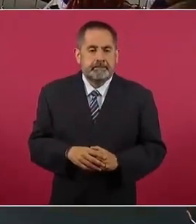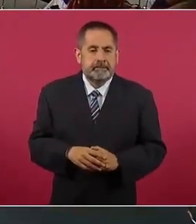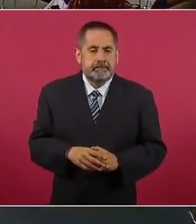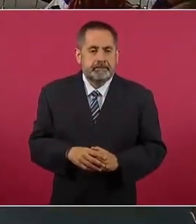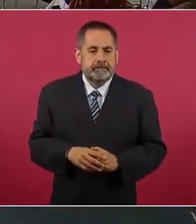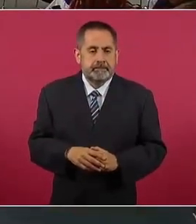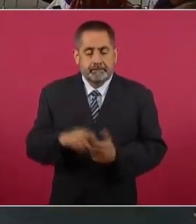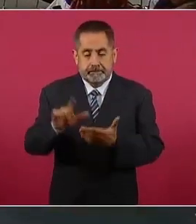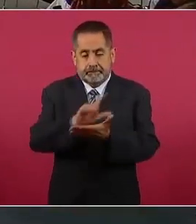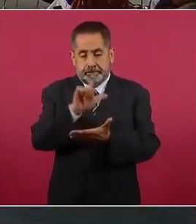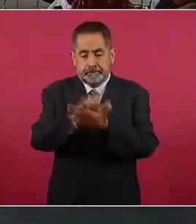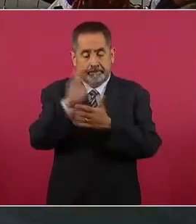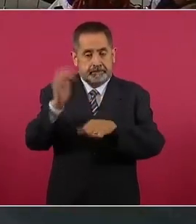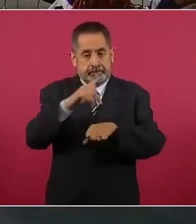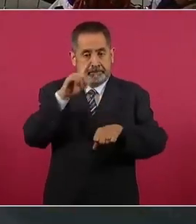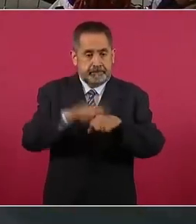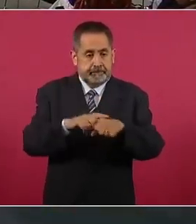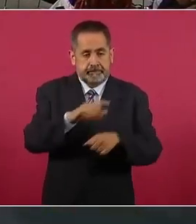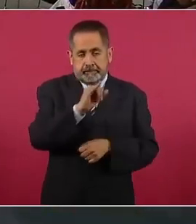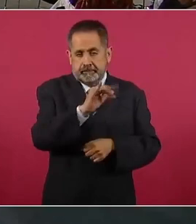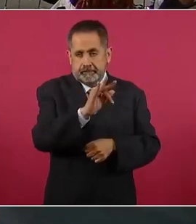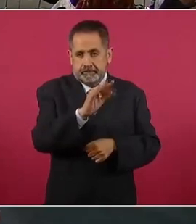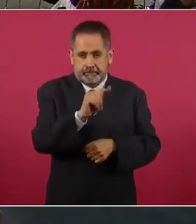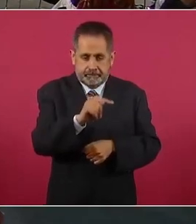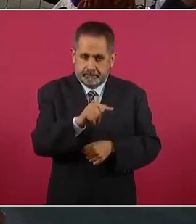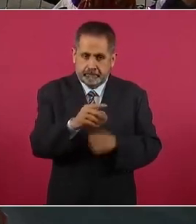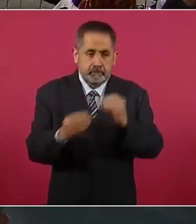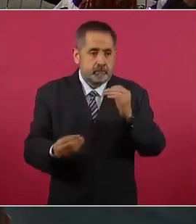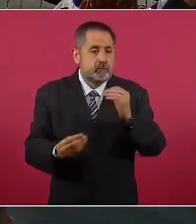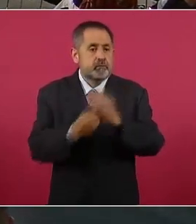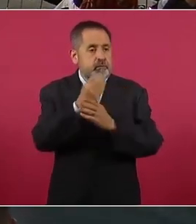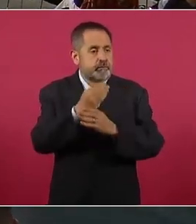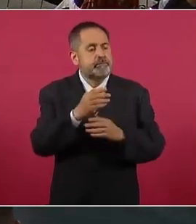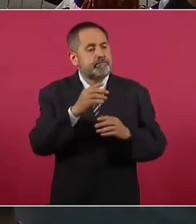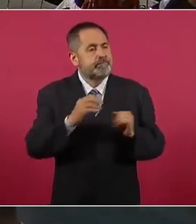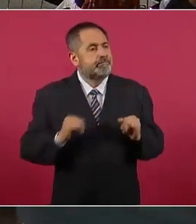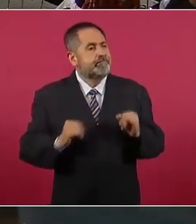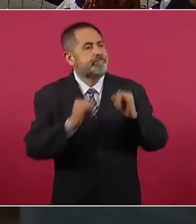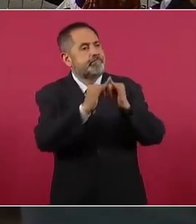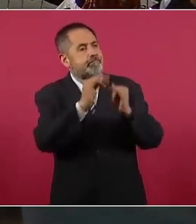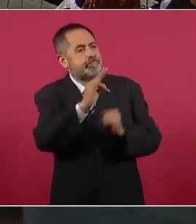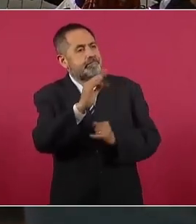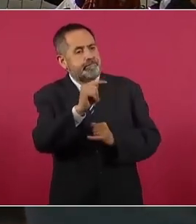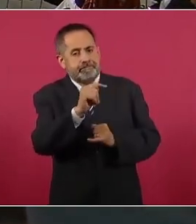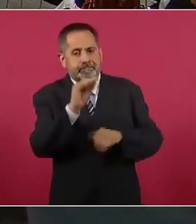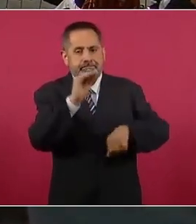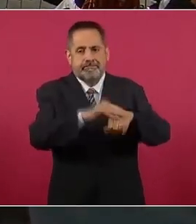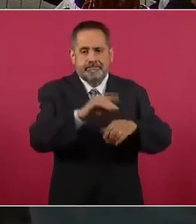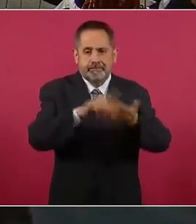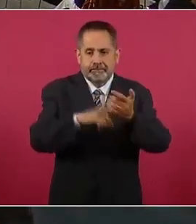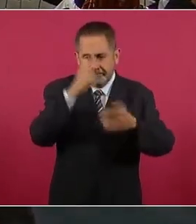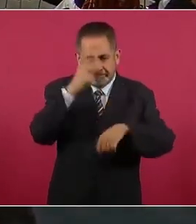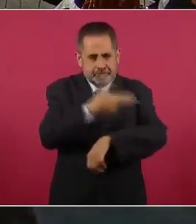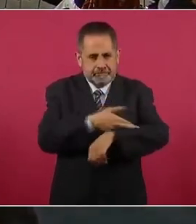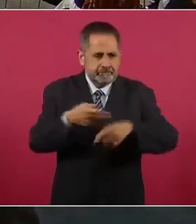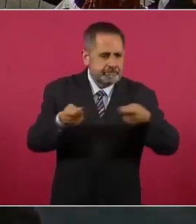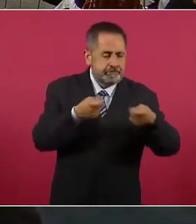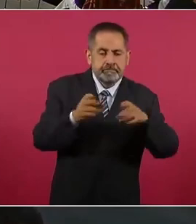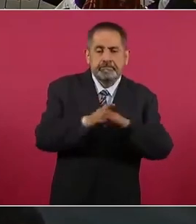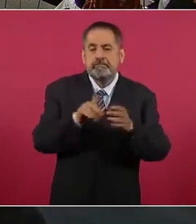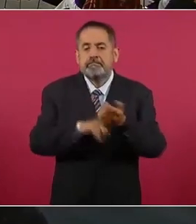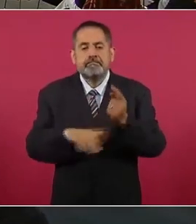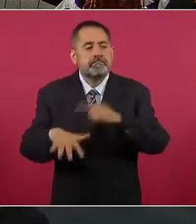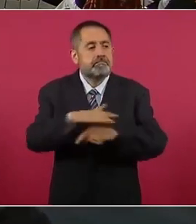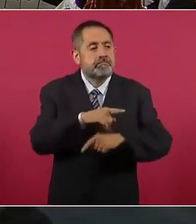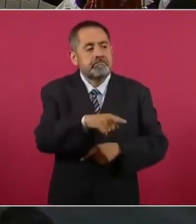La Ley Federal de Telecomunicaciones creó el Instituto Federal de Telecomunicaciones para regular el sector, sin